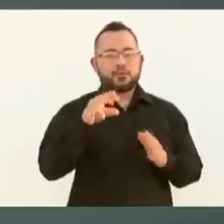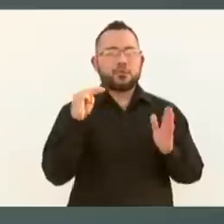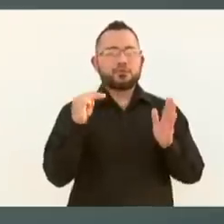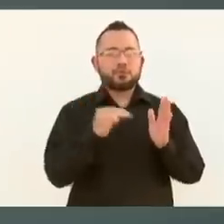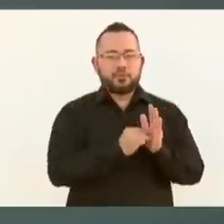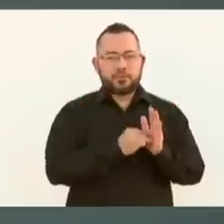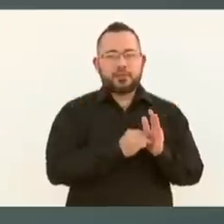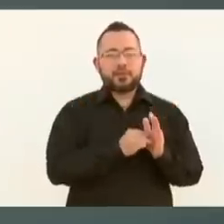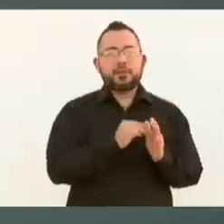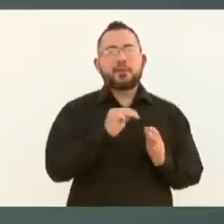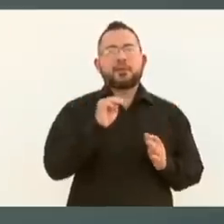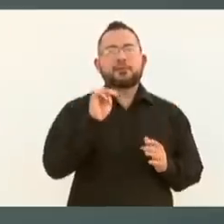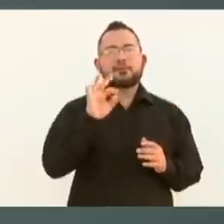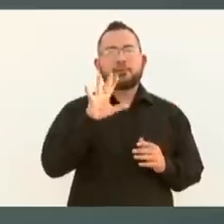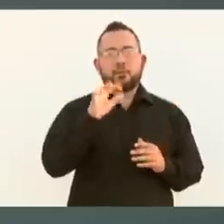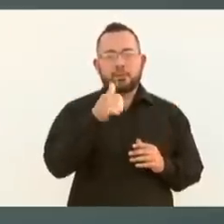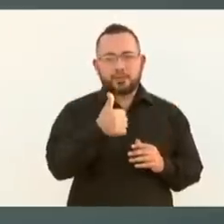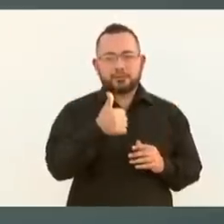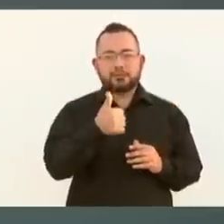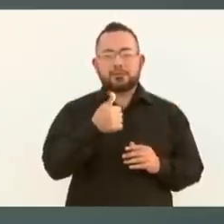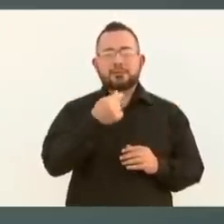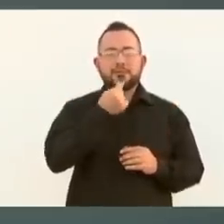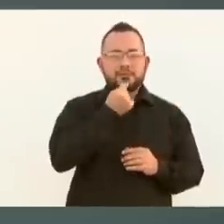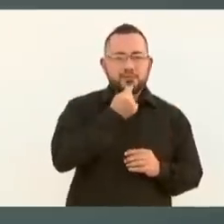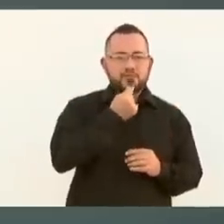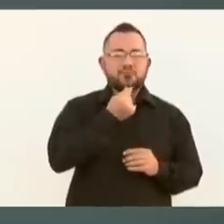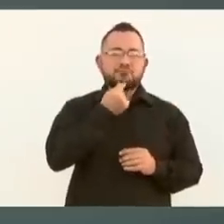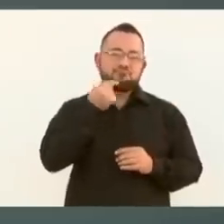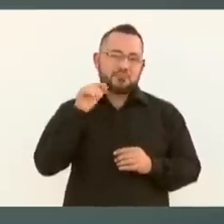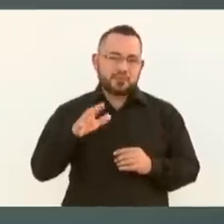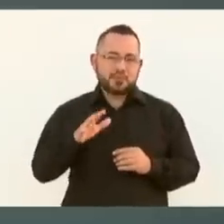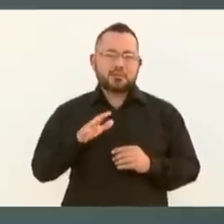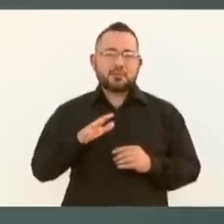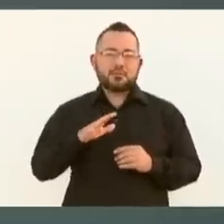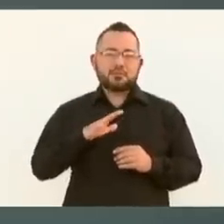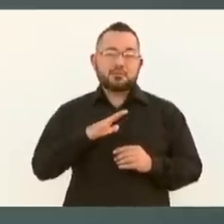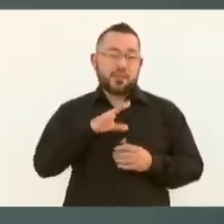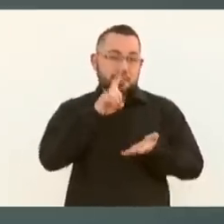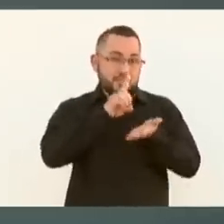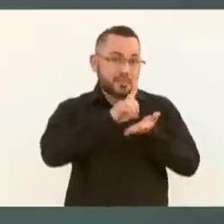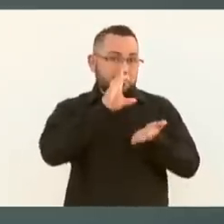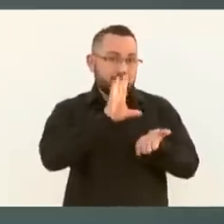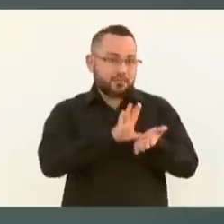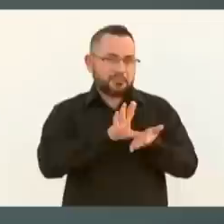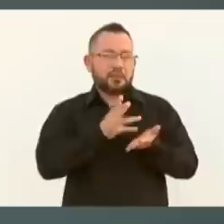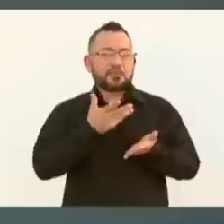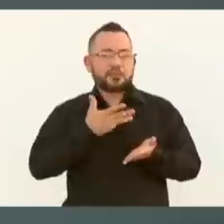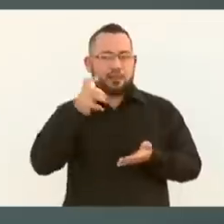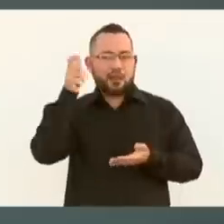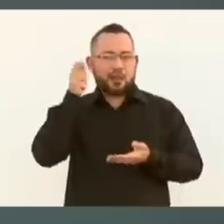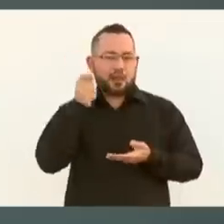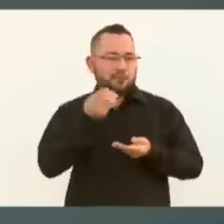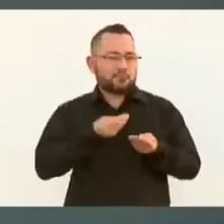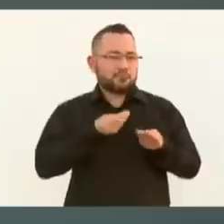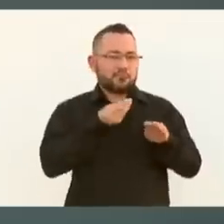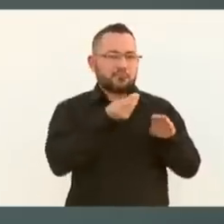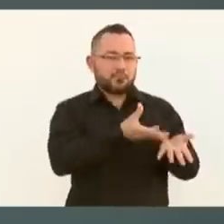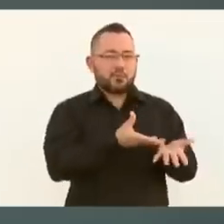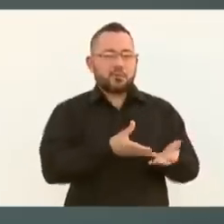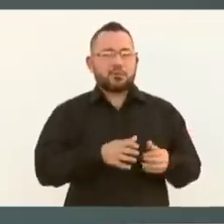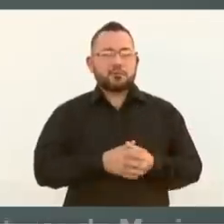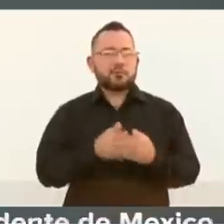niñas y niños con discapacidad tienen pensión, igual que los